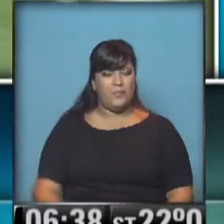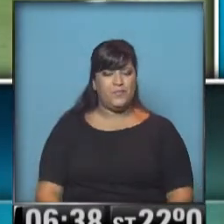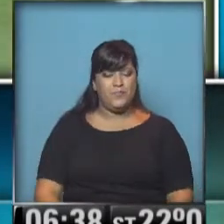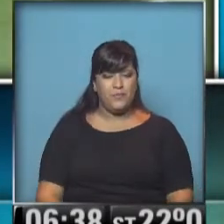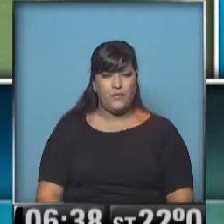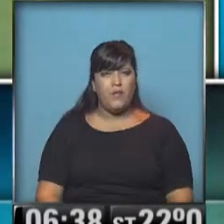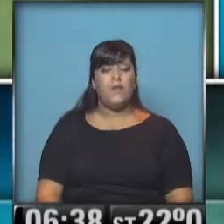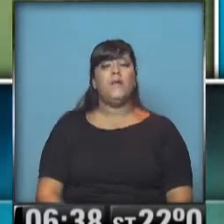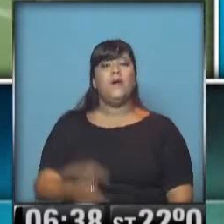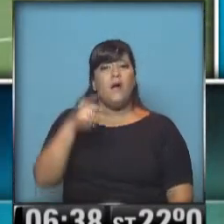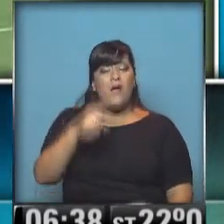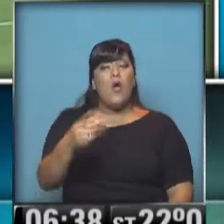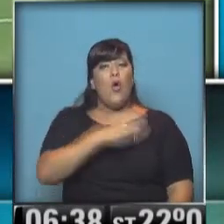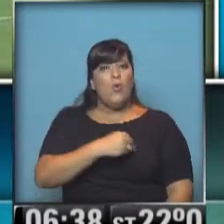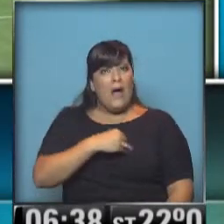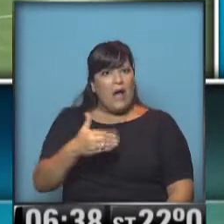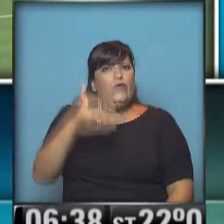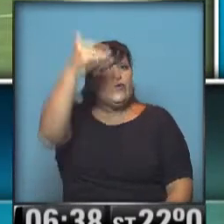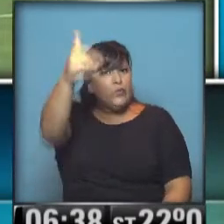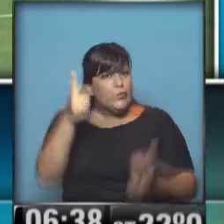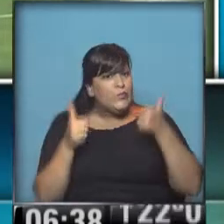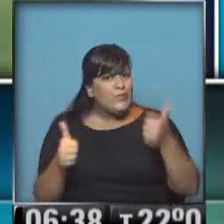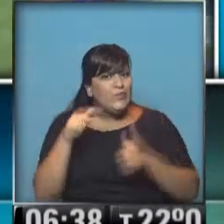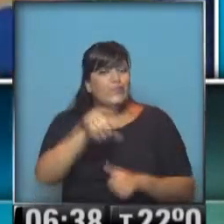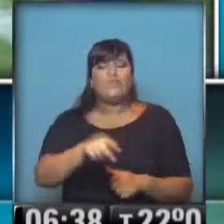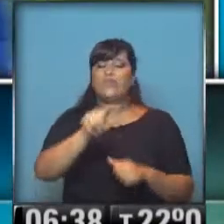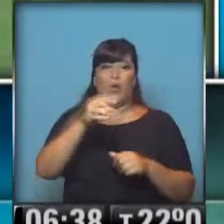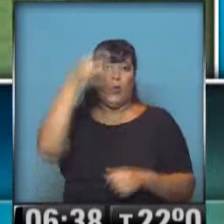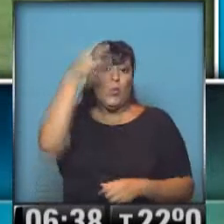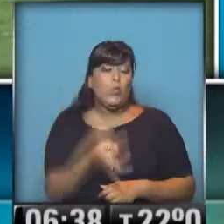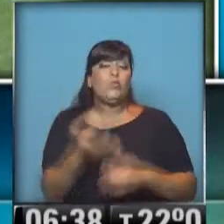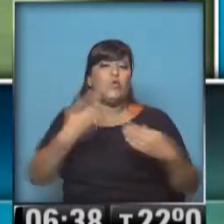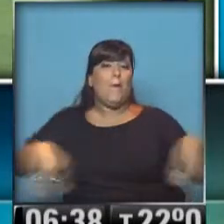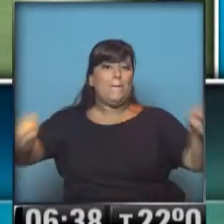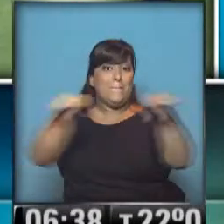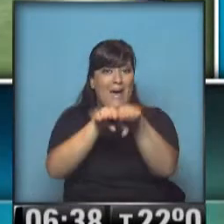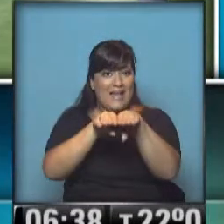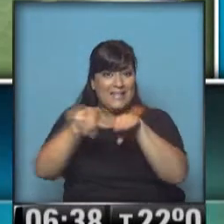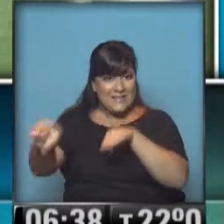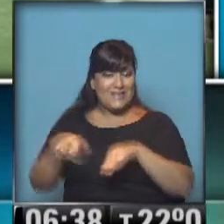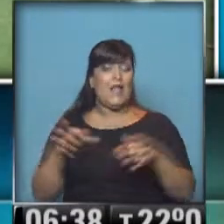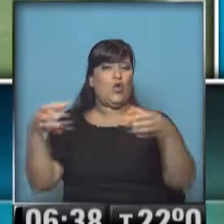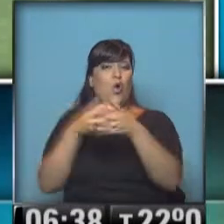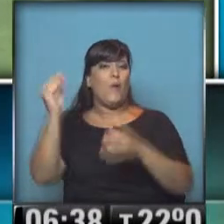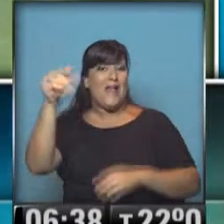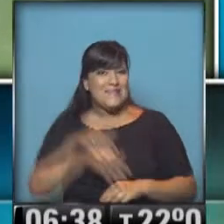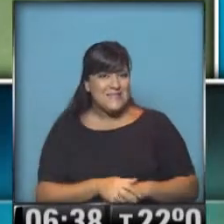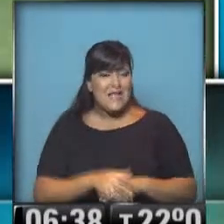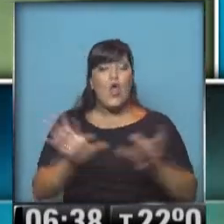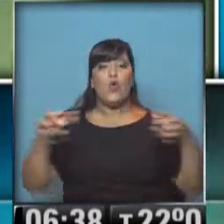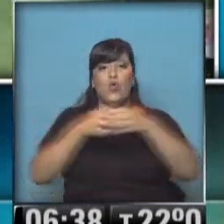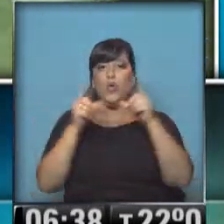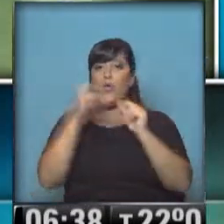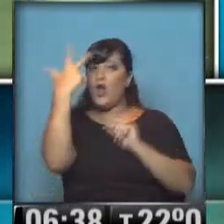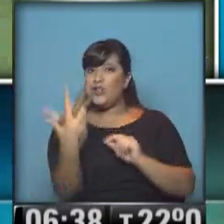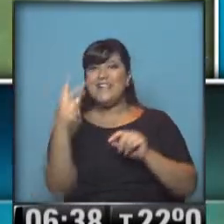Velo Horizonte para Huracán. El Globo logró un empate en su visita al Cruzeiro y comparte el segundo puesto del grupo 3 de